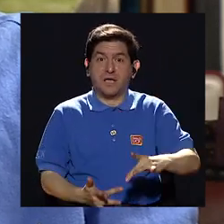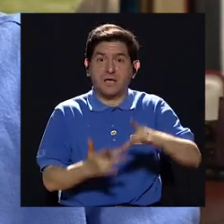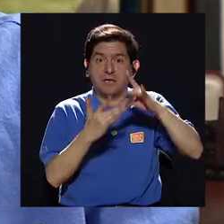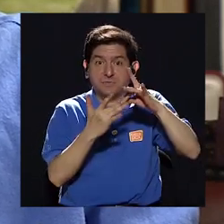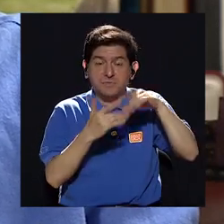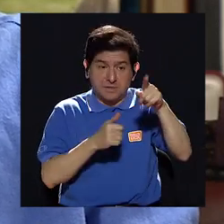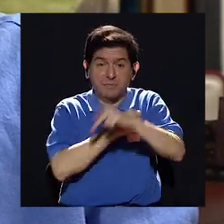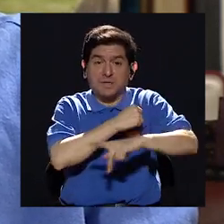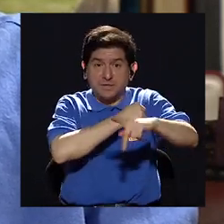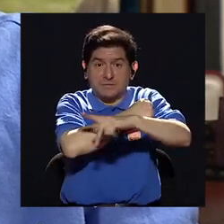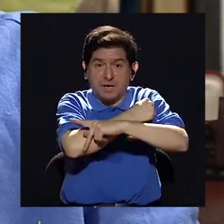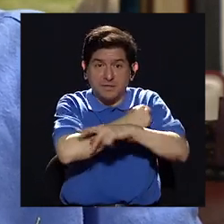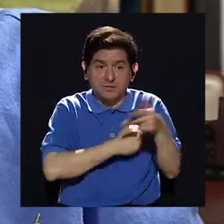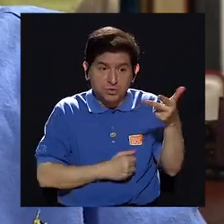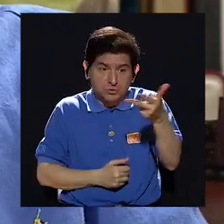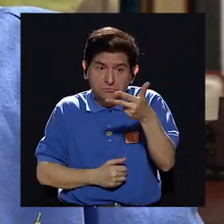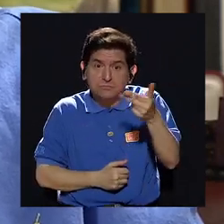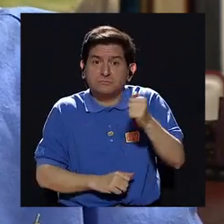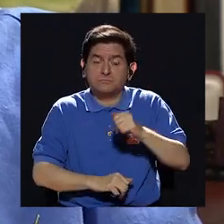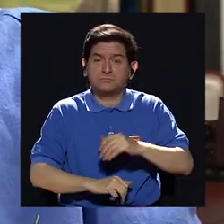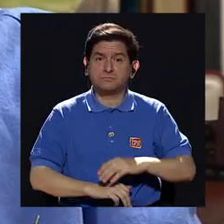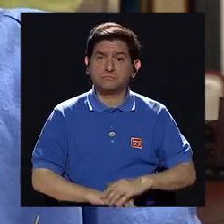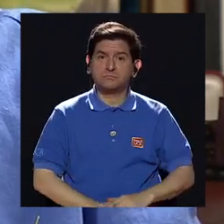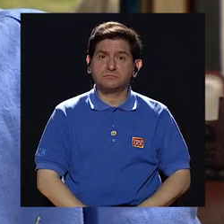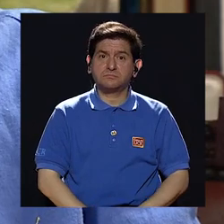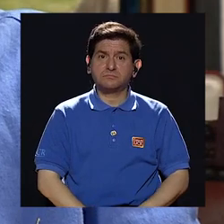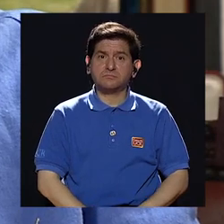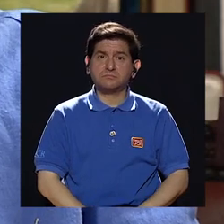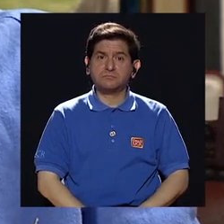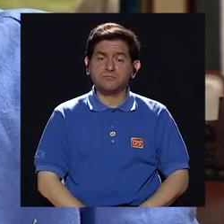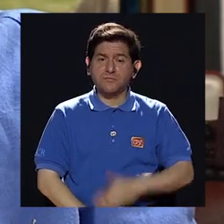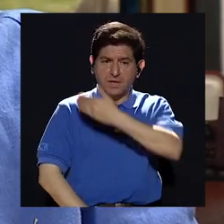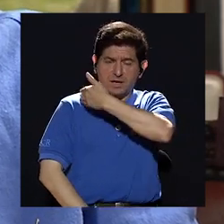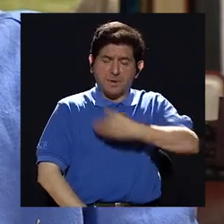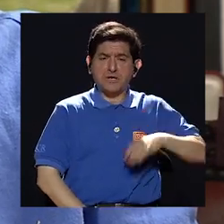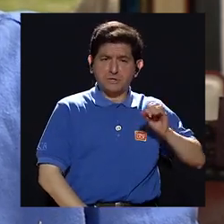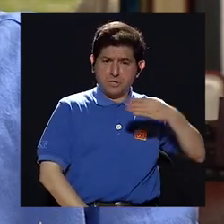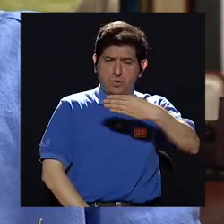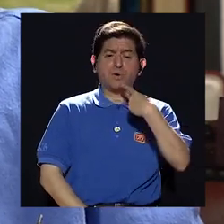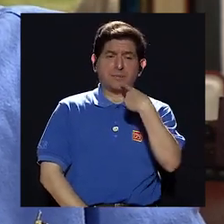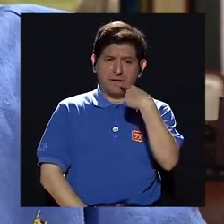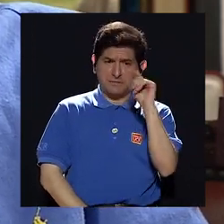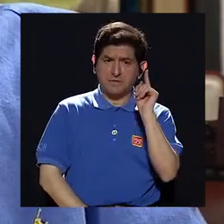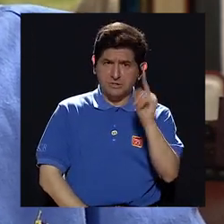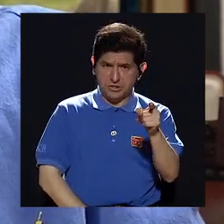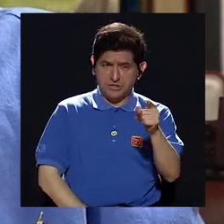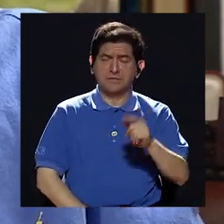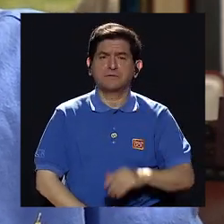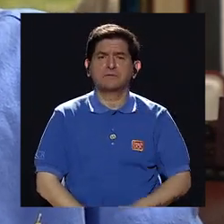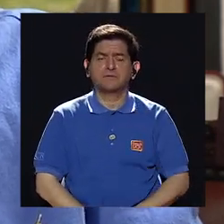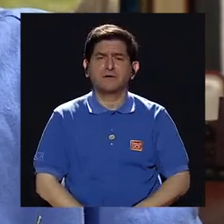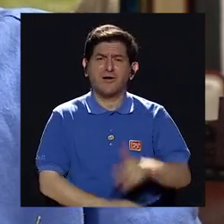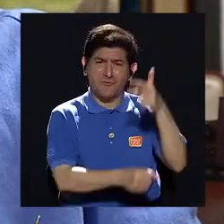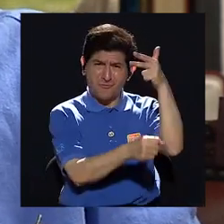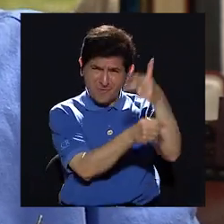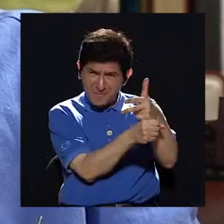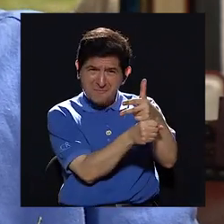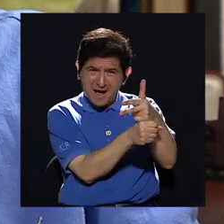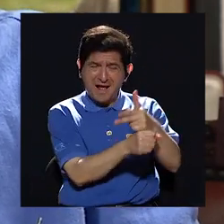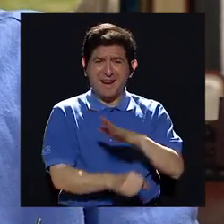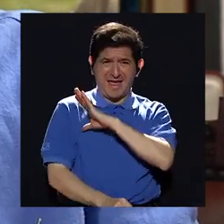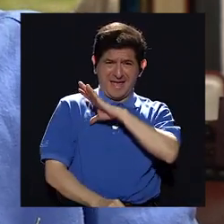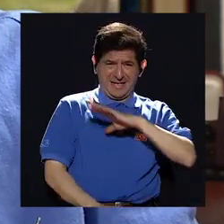sobre todo de sus países. Y al presidente Obama le dije, Guatemala,